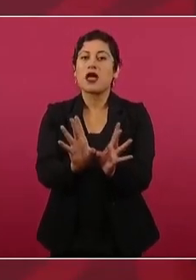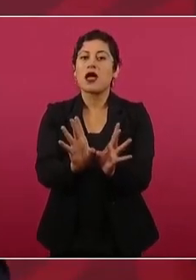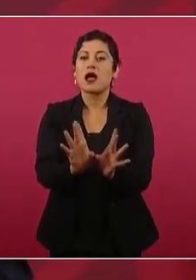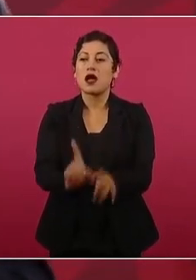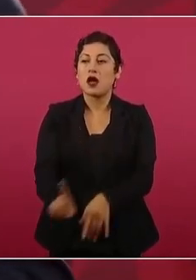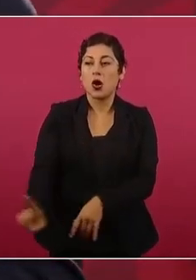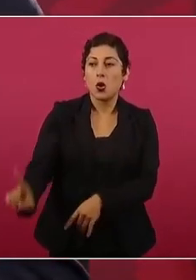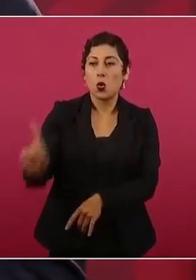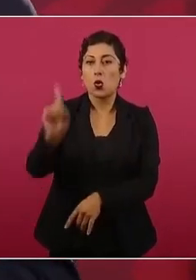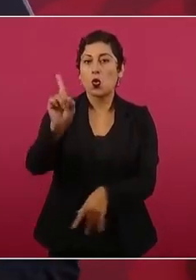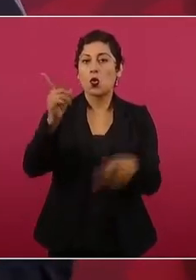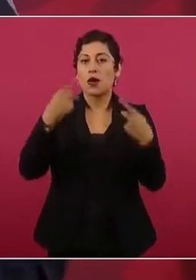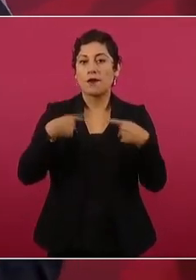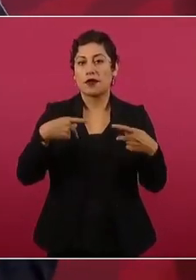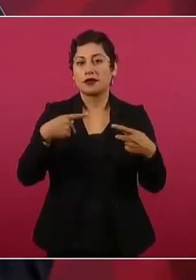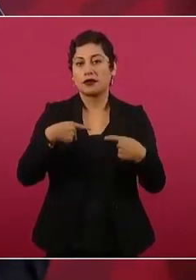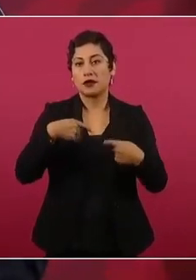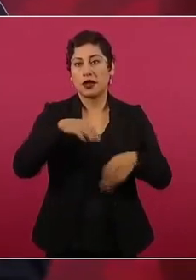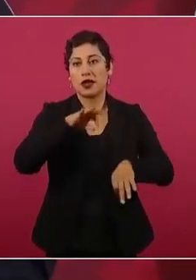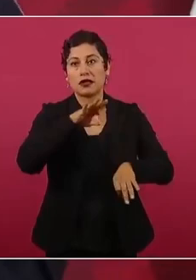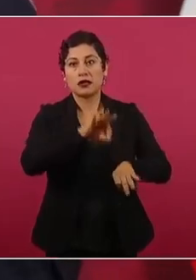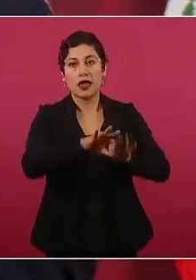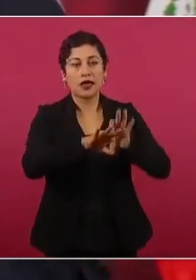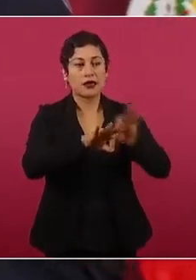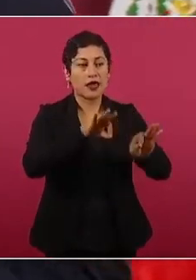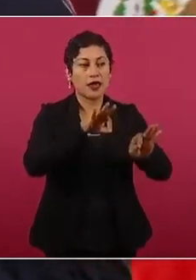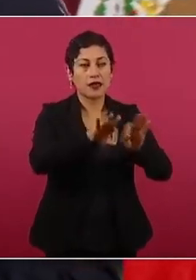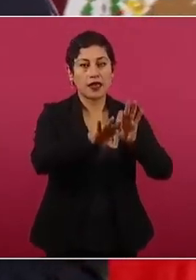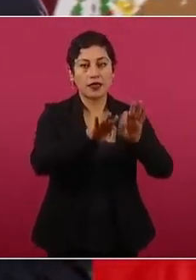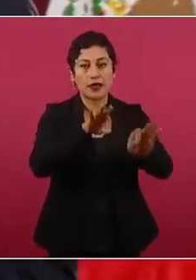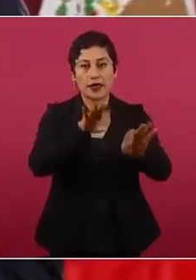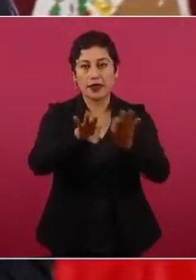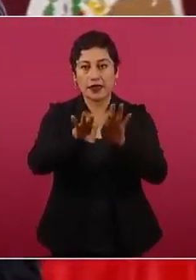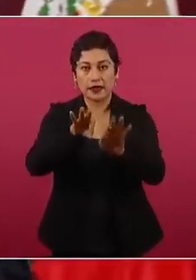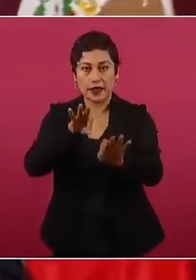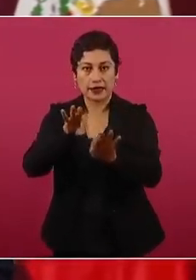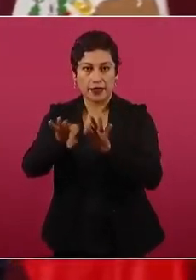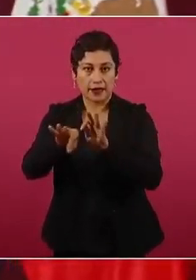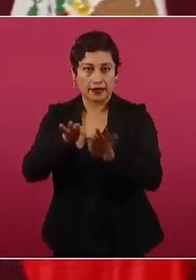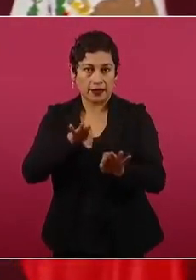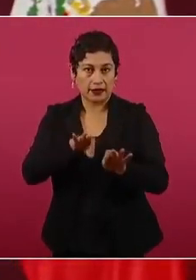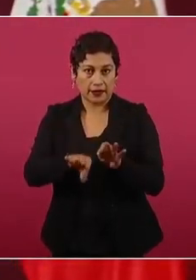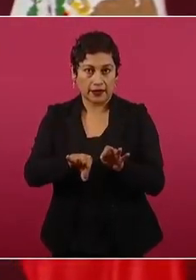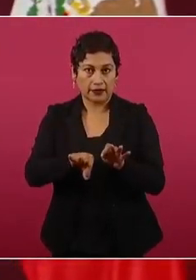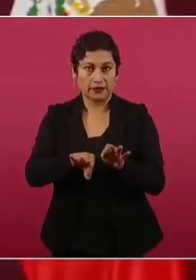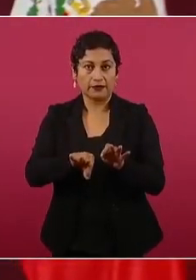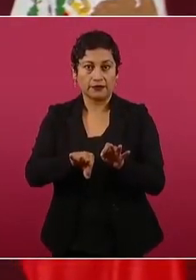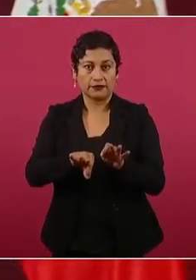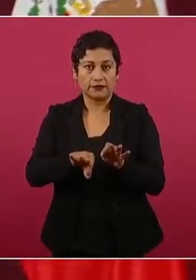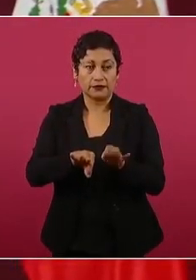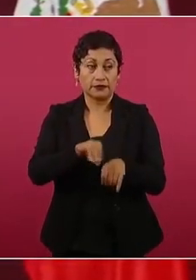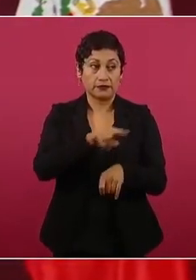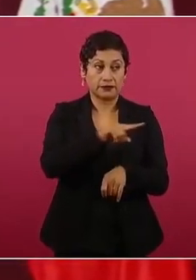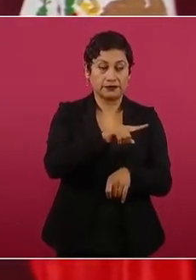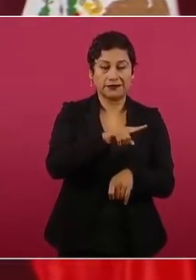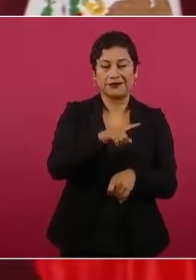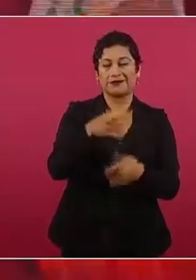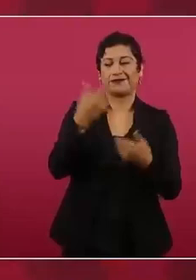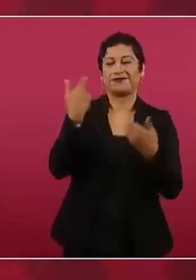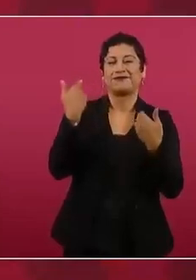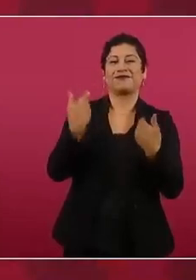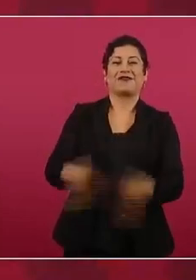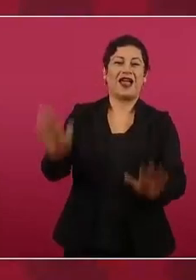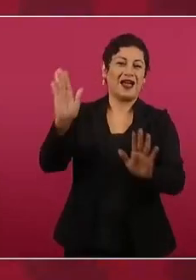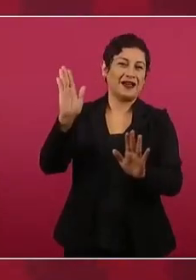lejos, lejos, lejos, y que